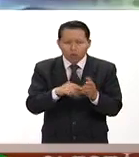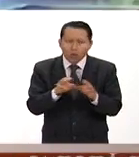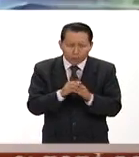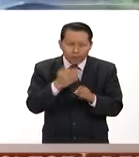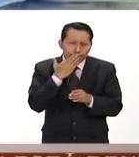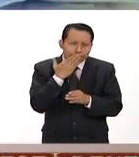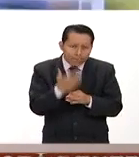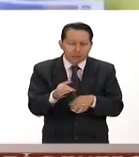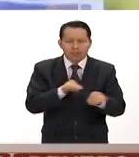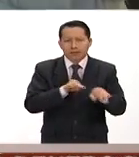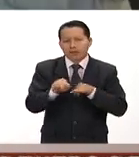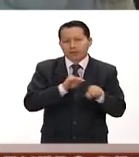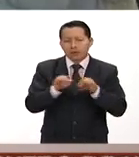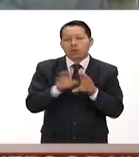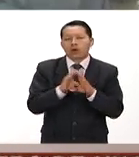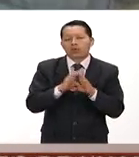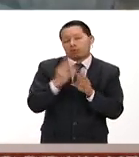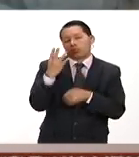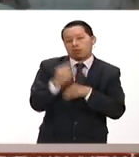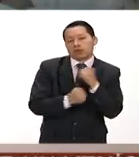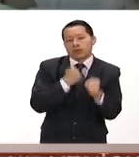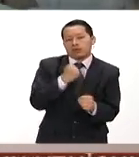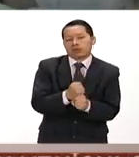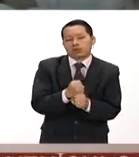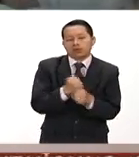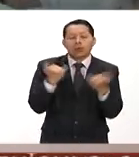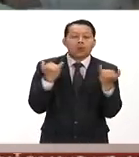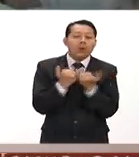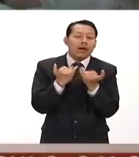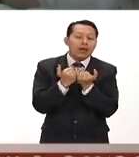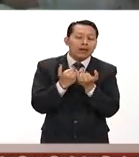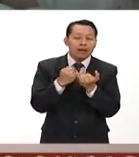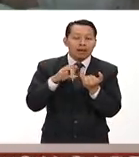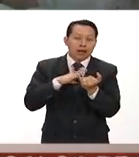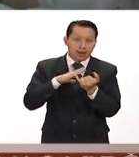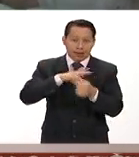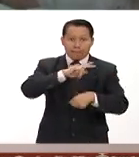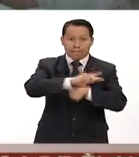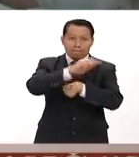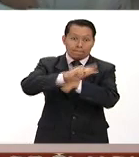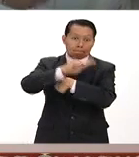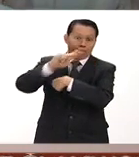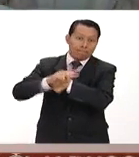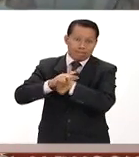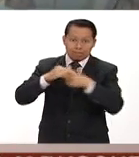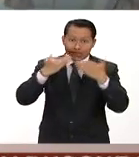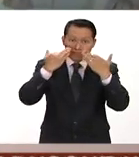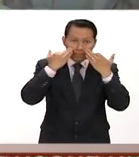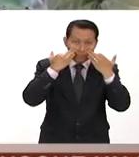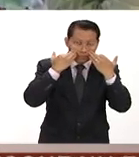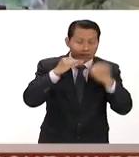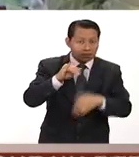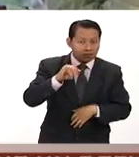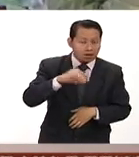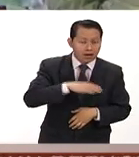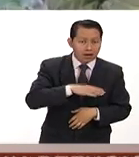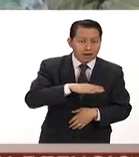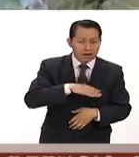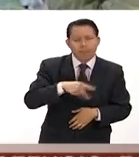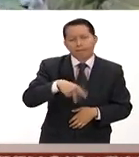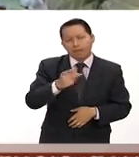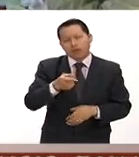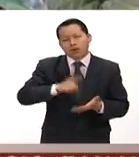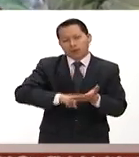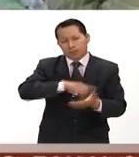trabajados cuatro años y la misma comunidad internacional fue testigo de eso pero las realidades en cada país